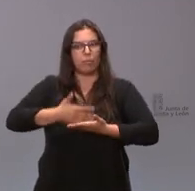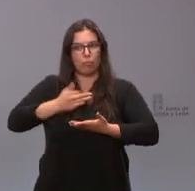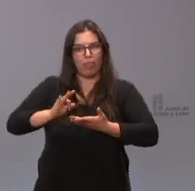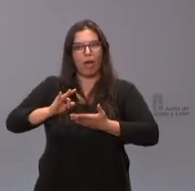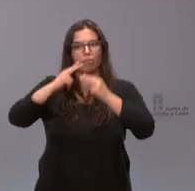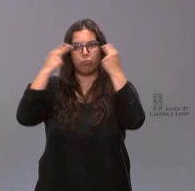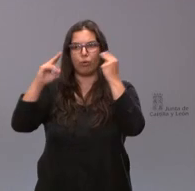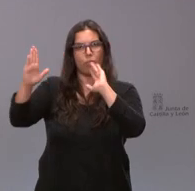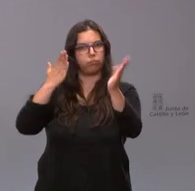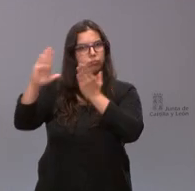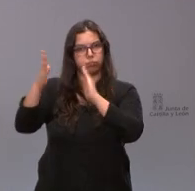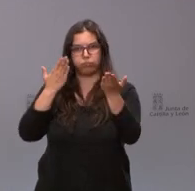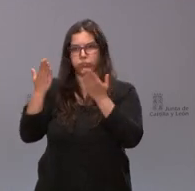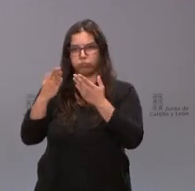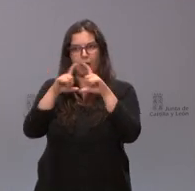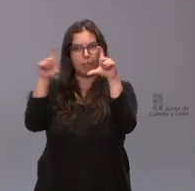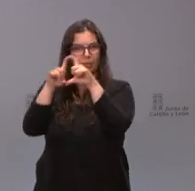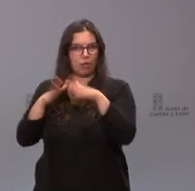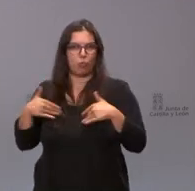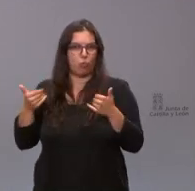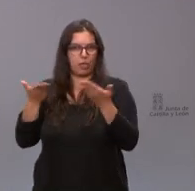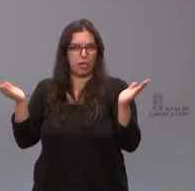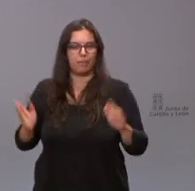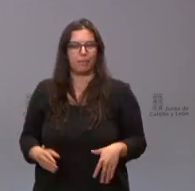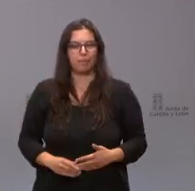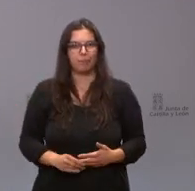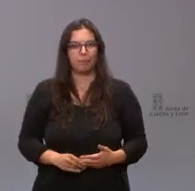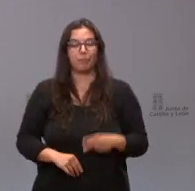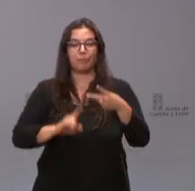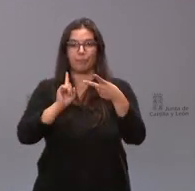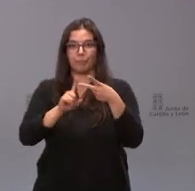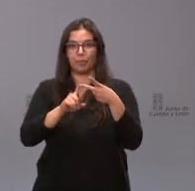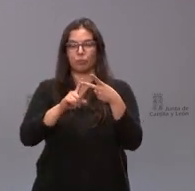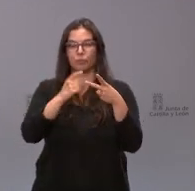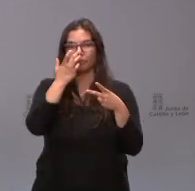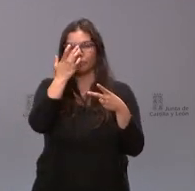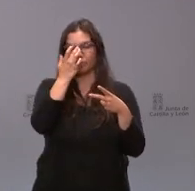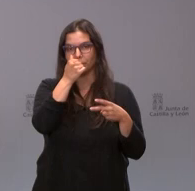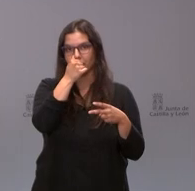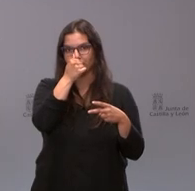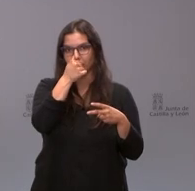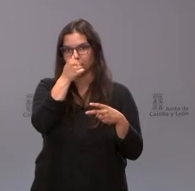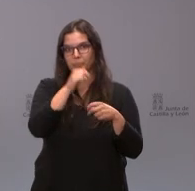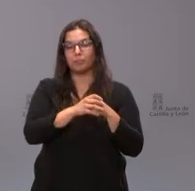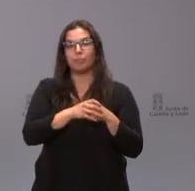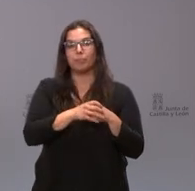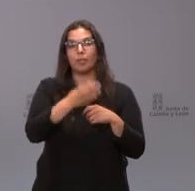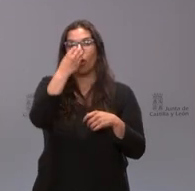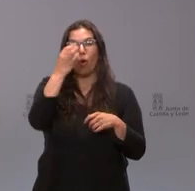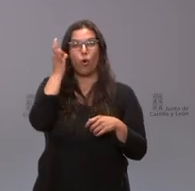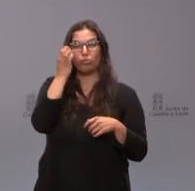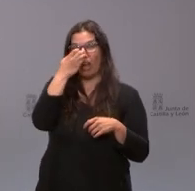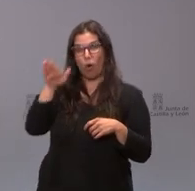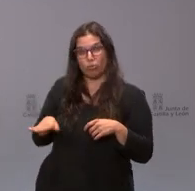de cualquier posible licitador de las administraciones públicas el segundo cuestión que usted me plantea la OSA y el Oseo de Palencia